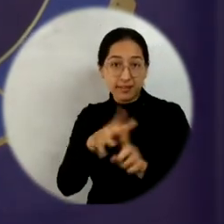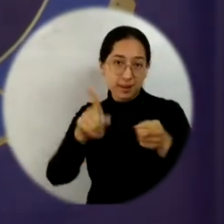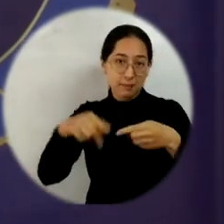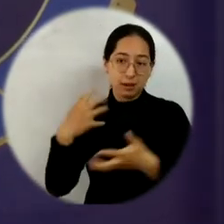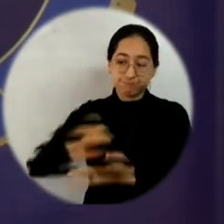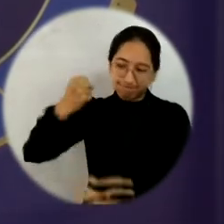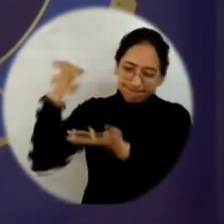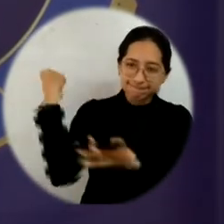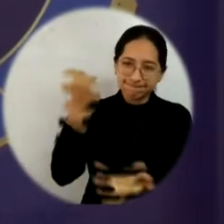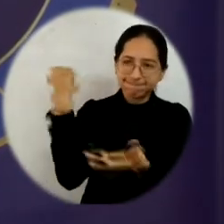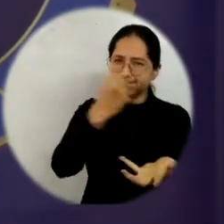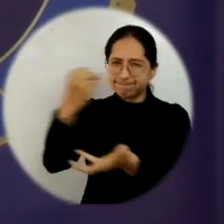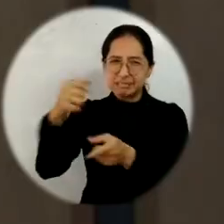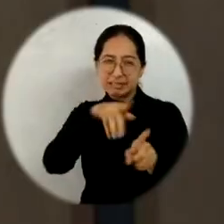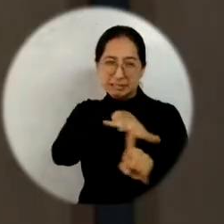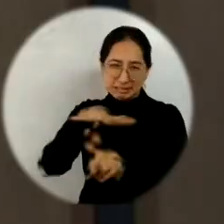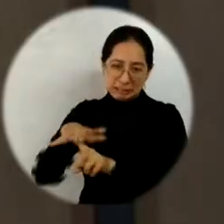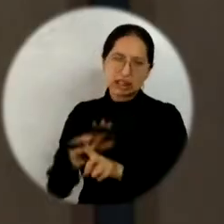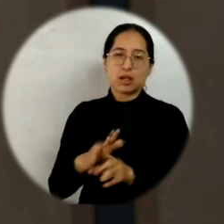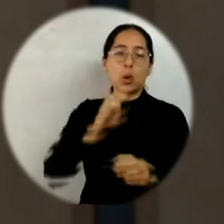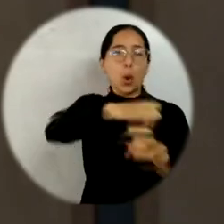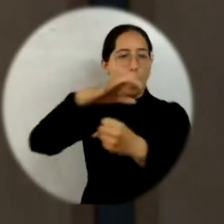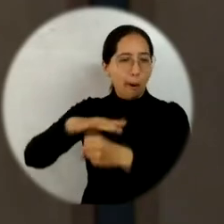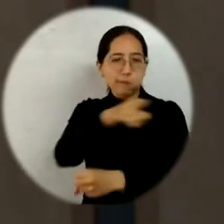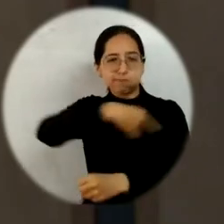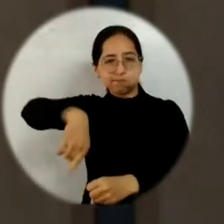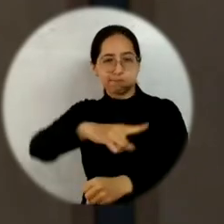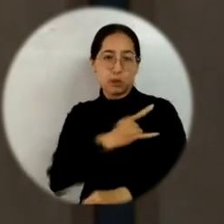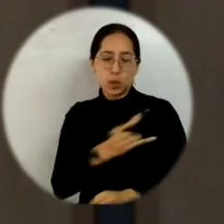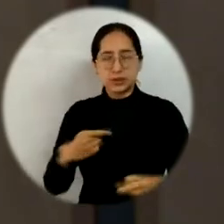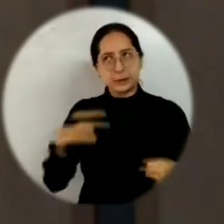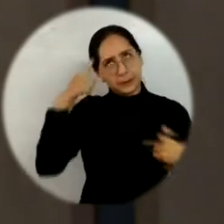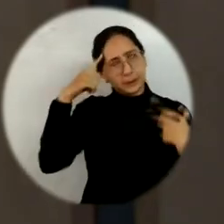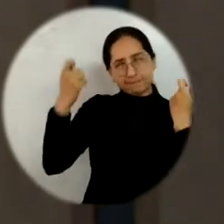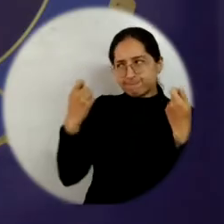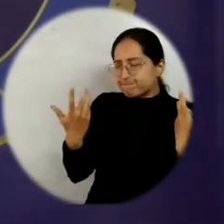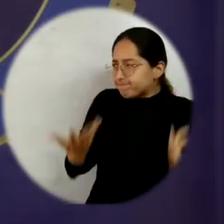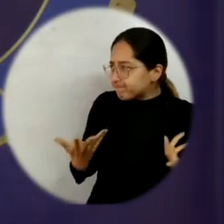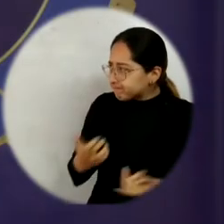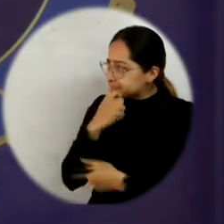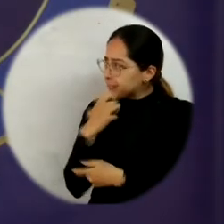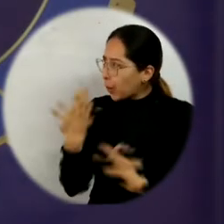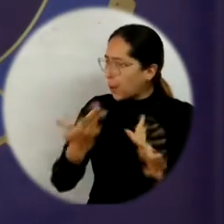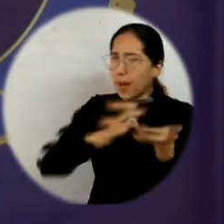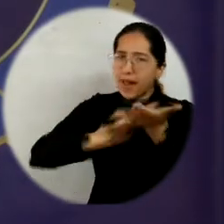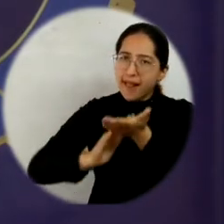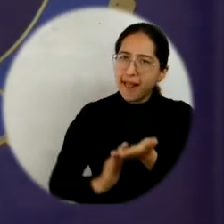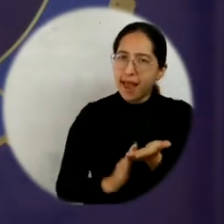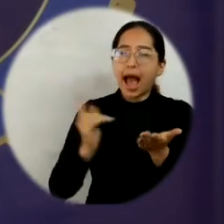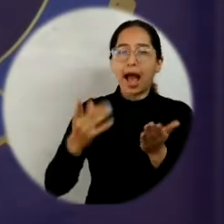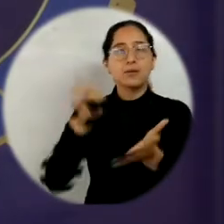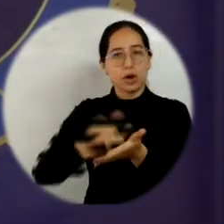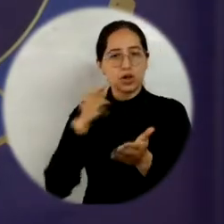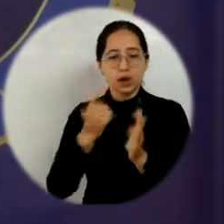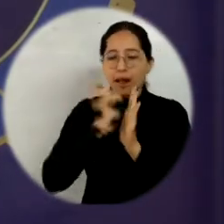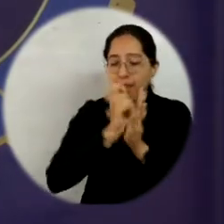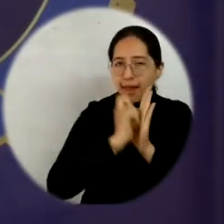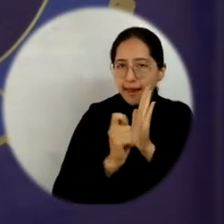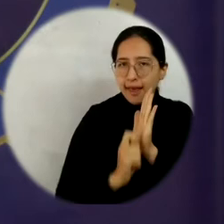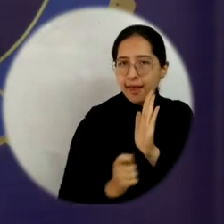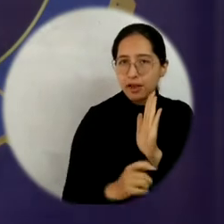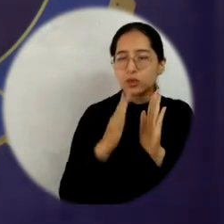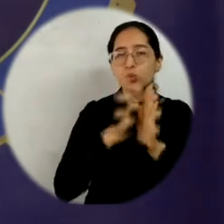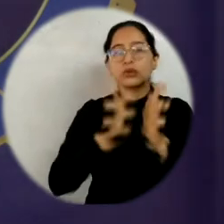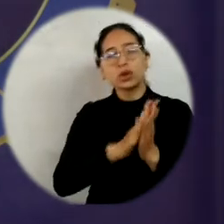sostenibilidad económica en las universidades. Hemos querido y en eso hemos sido abanderados por un escenario donde se discute, tiene una